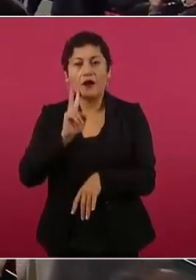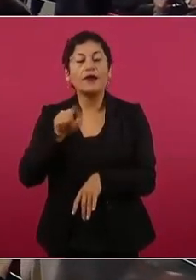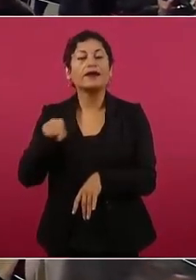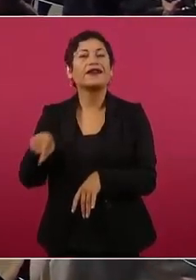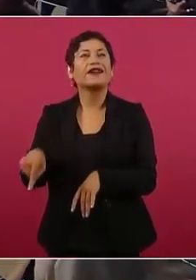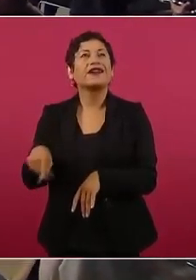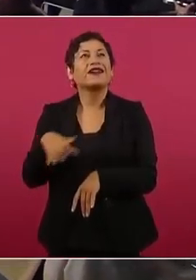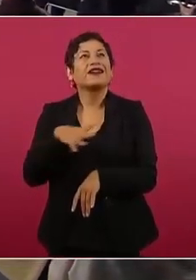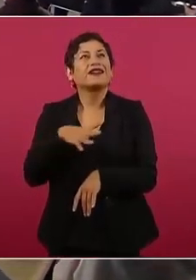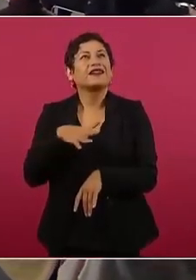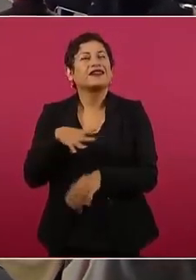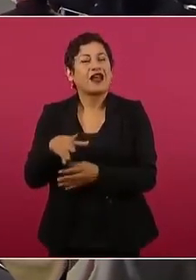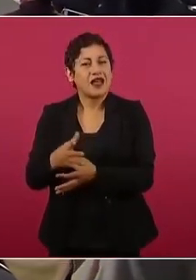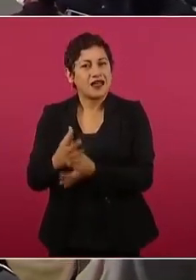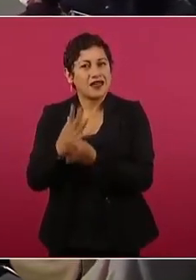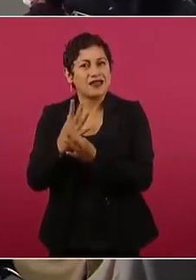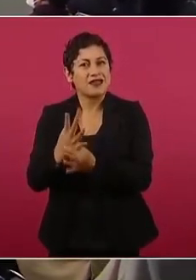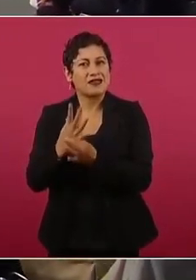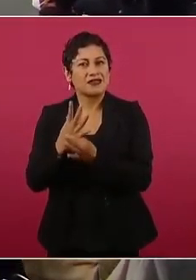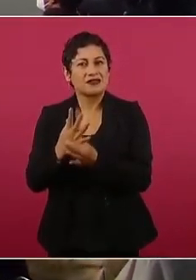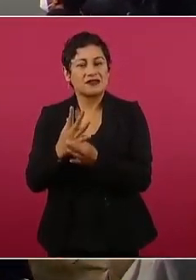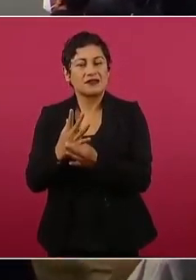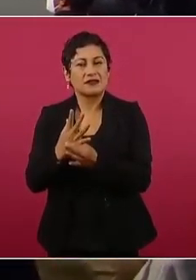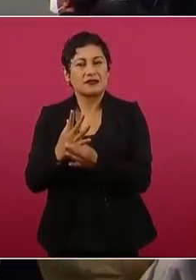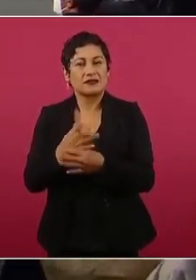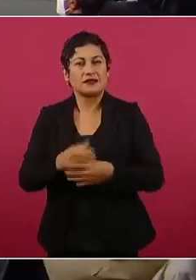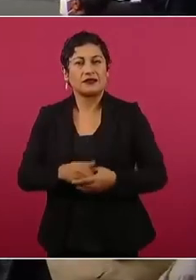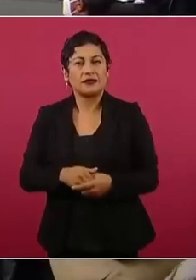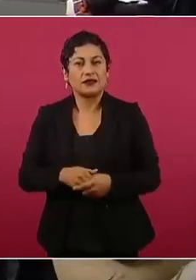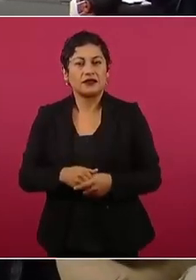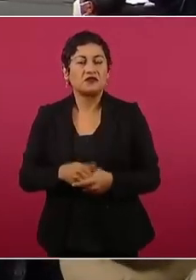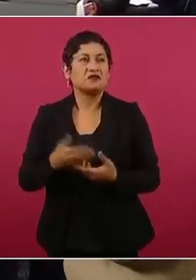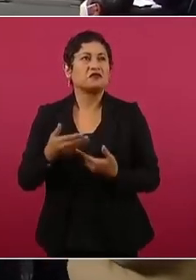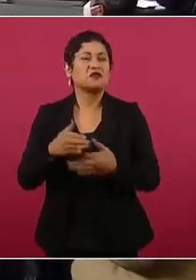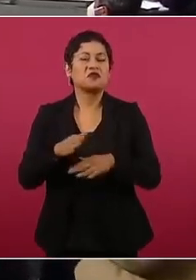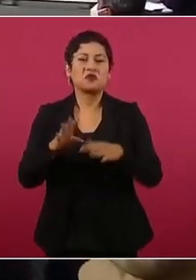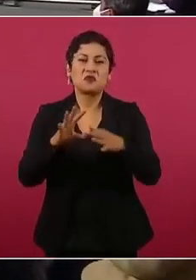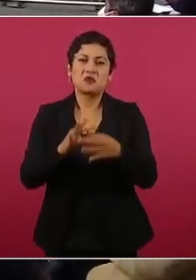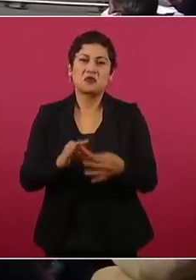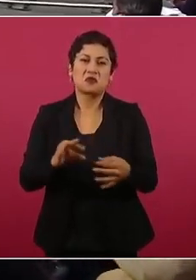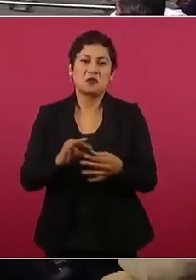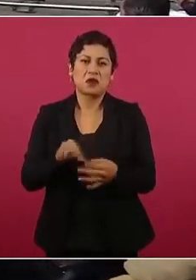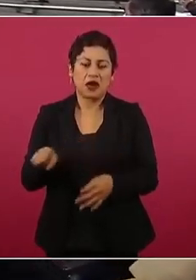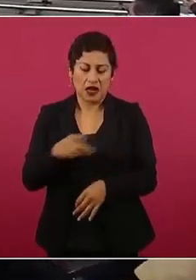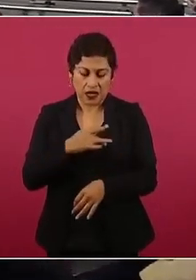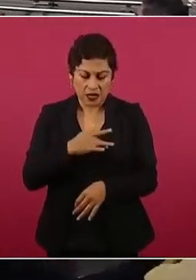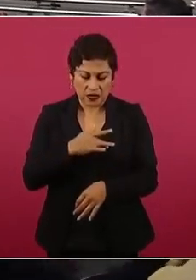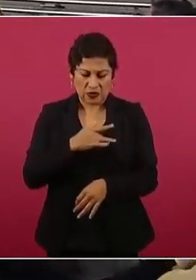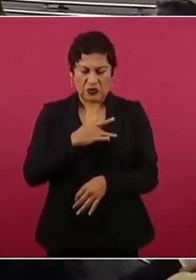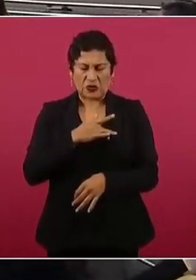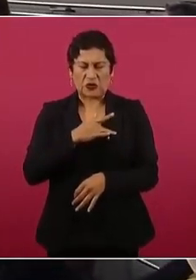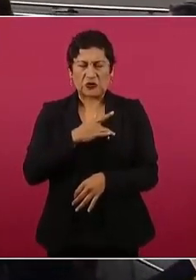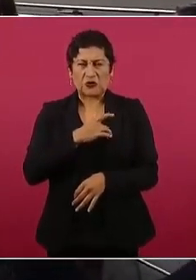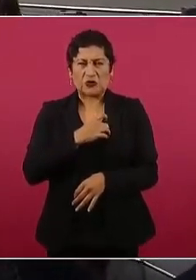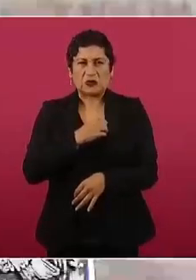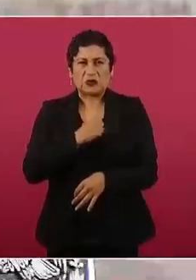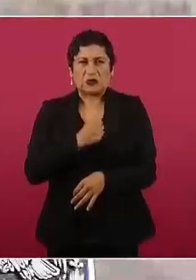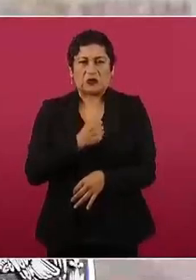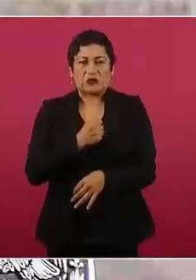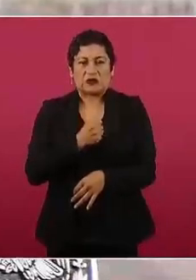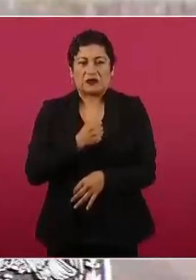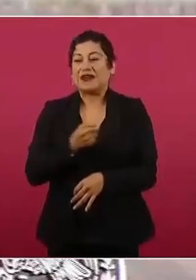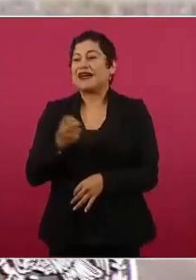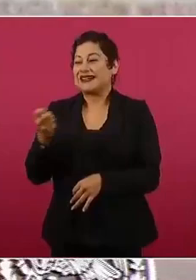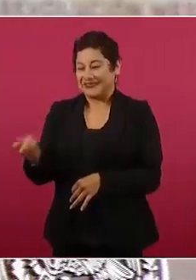de lo que le duele? Sí, cuando vea